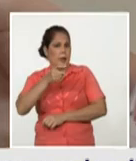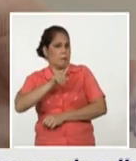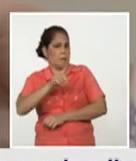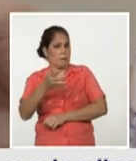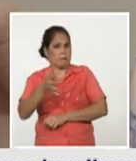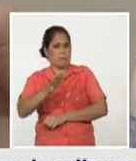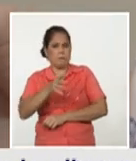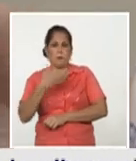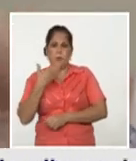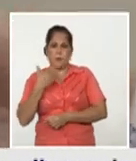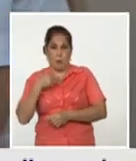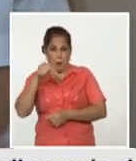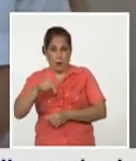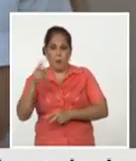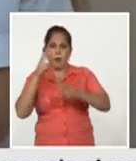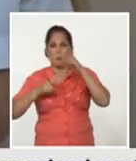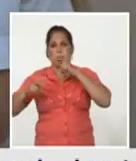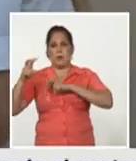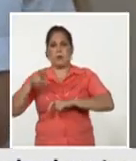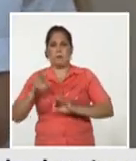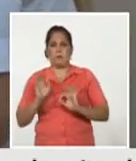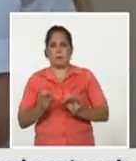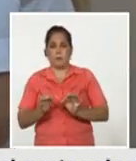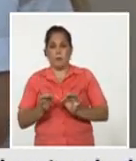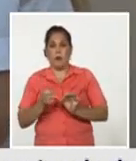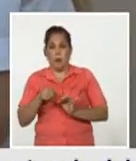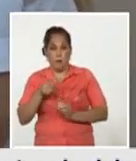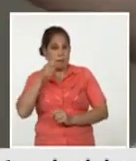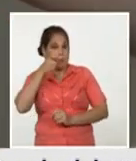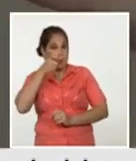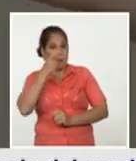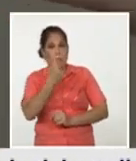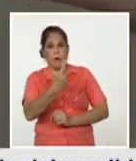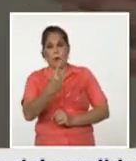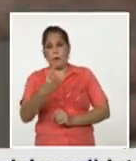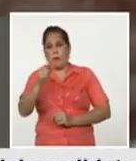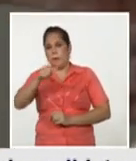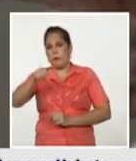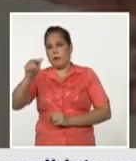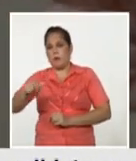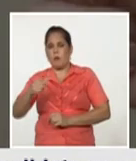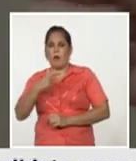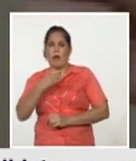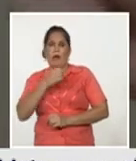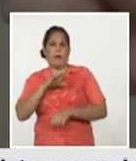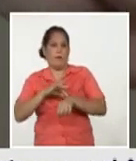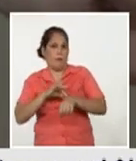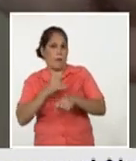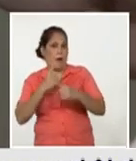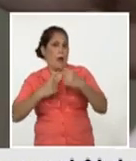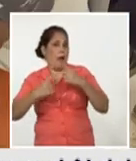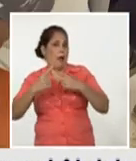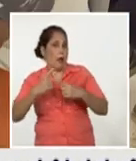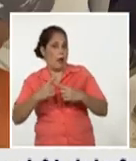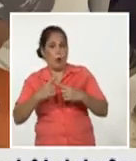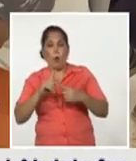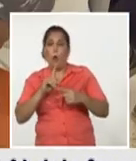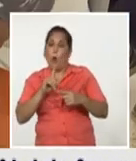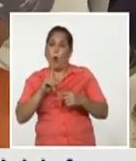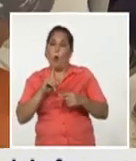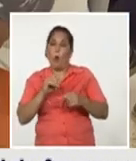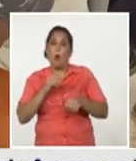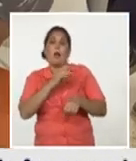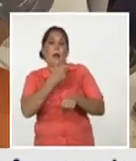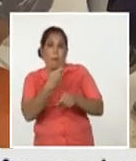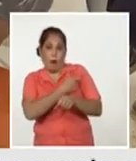entonces en eso estamos estamos en el seguimiento de cada una de las personas que adquieren la enfermedad es decir que se infectan y que se enferman